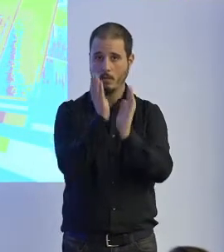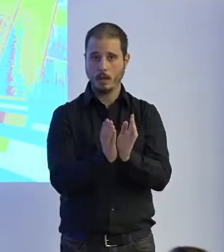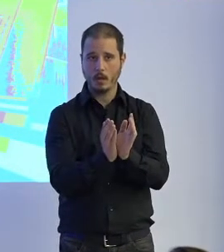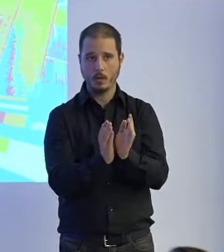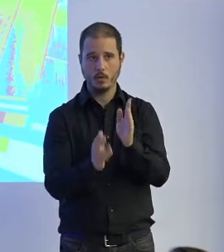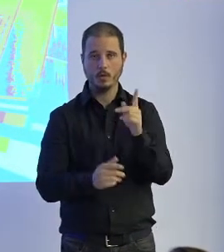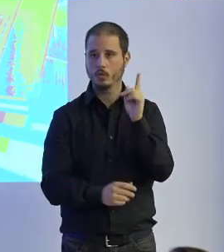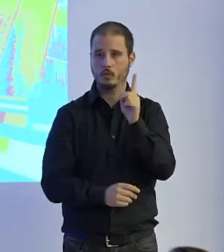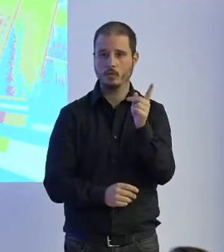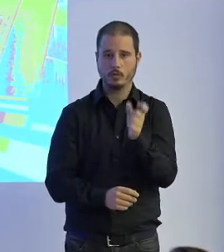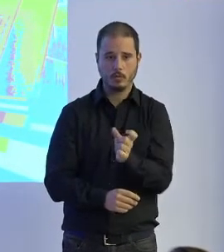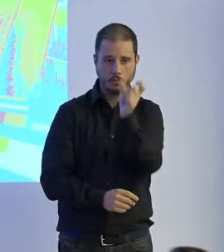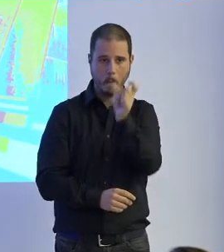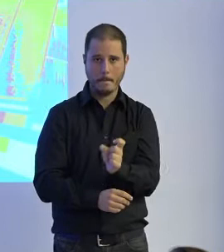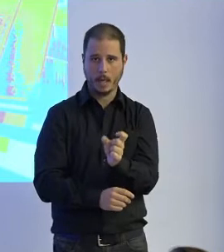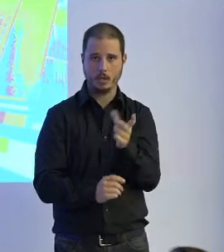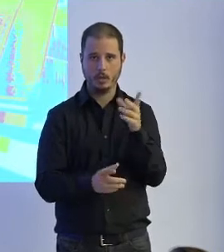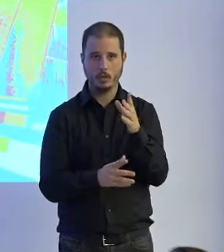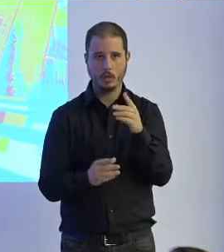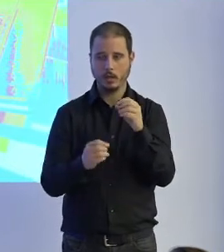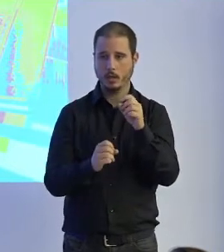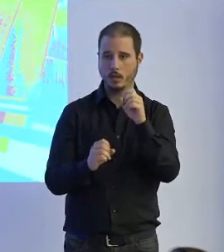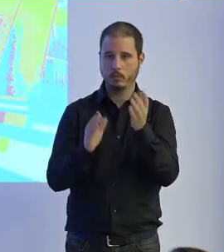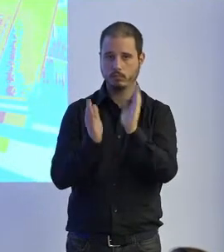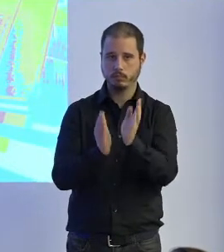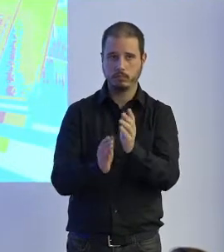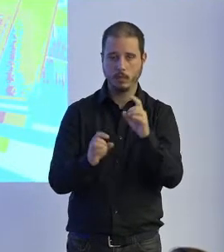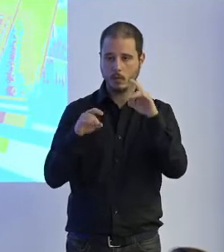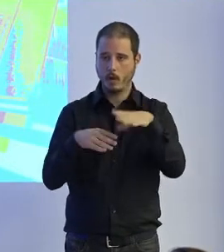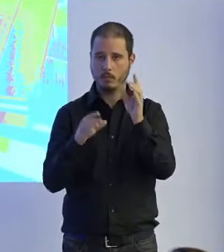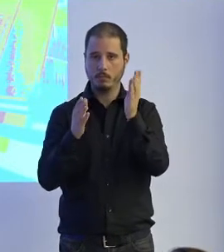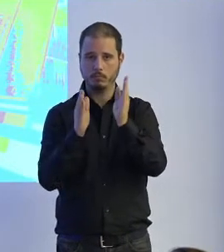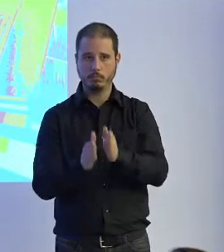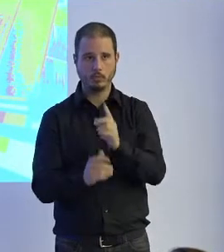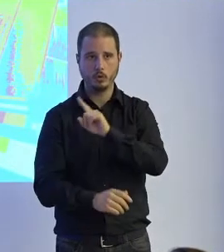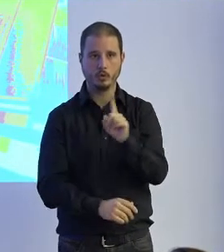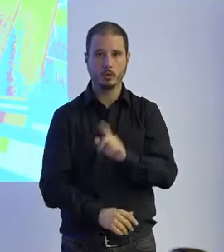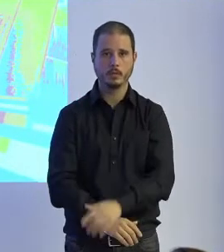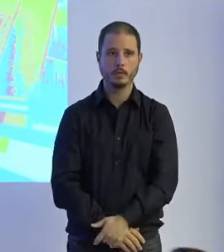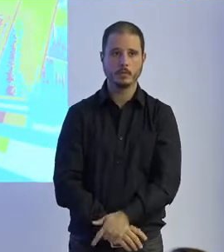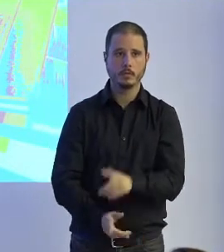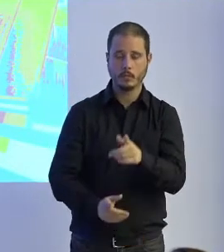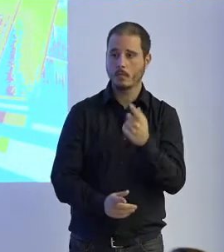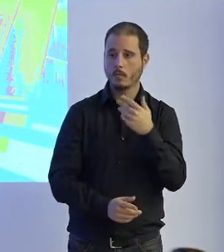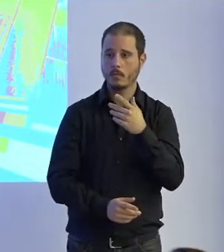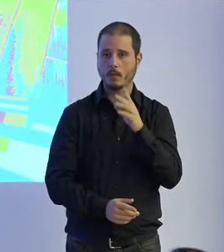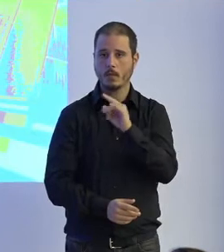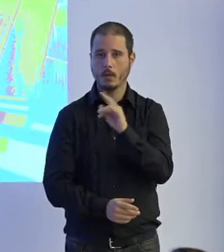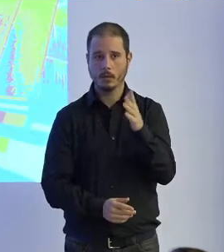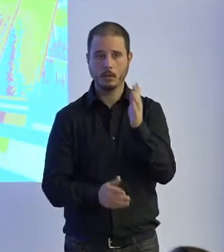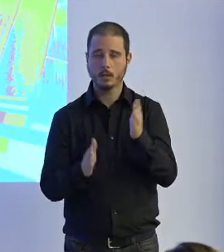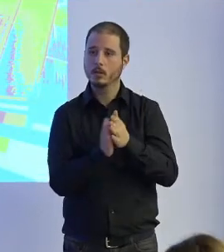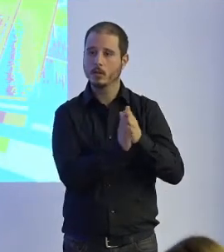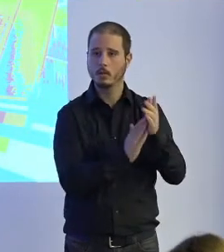son los humanoides no es la interacción social aunque si tenemos una división y bueno lo llevan otros compañeros y nuestro